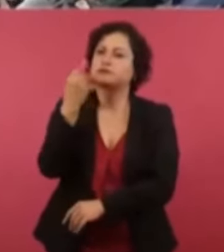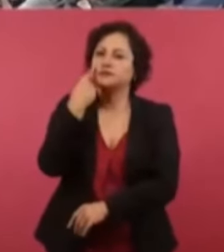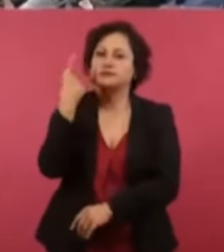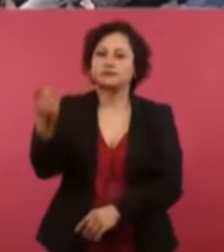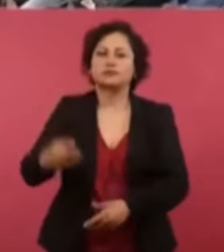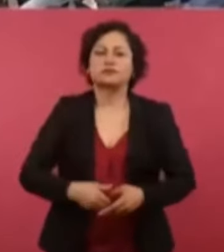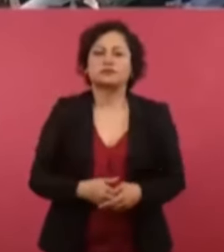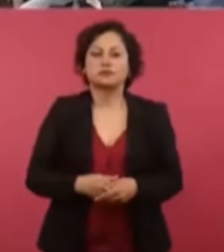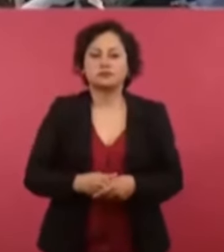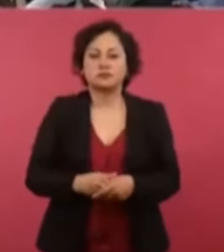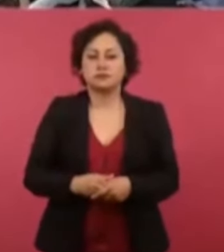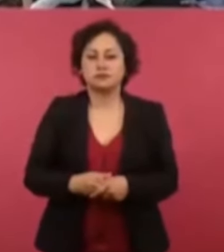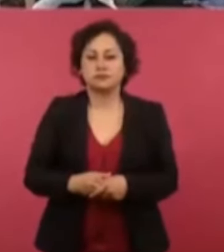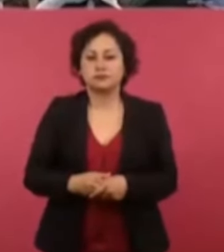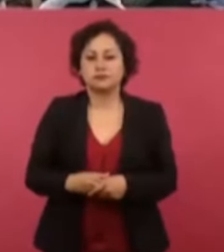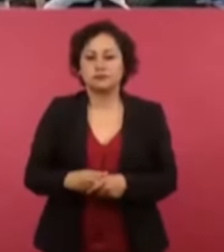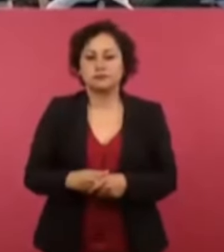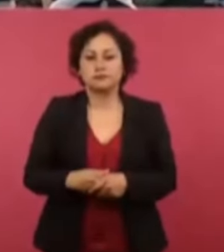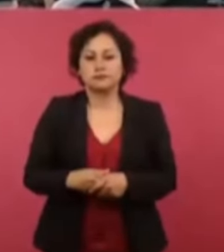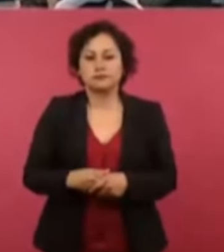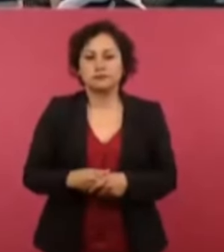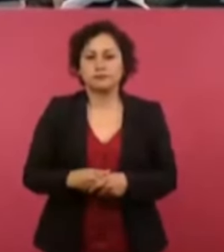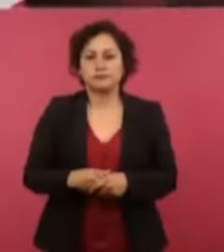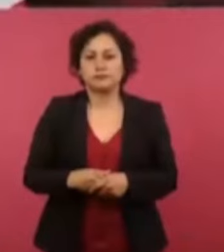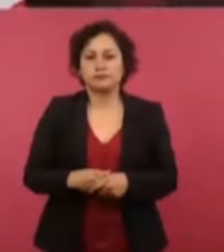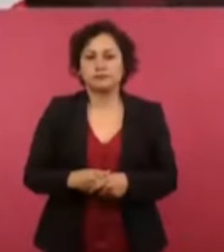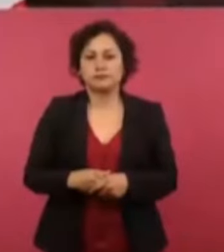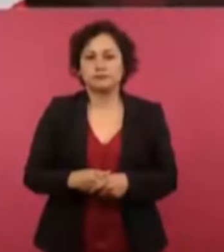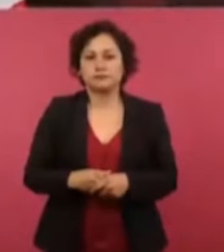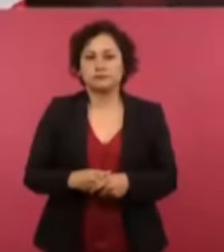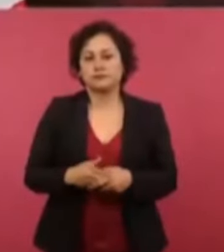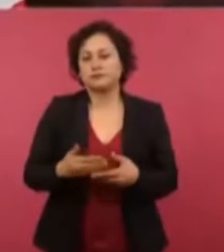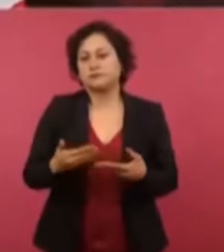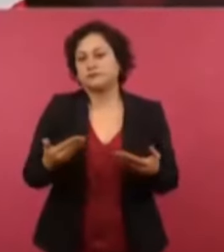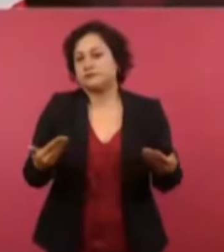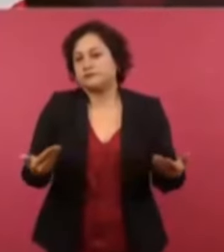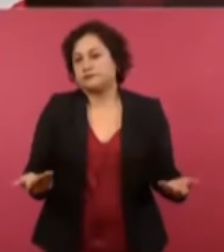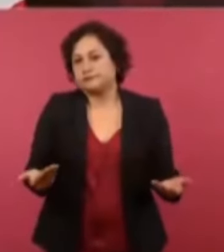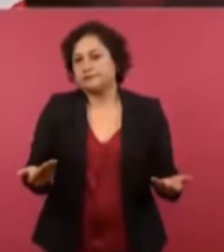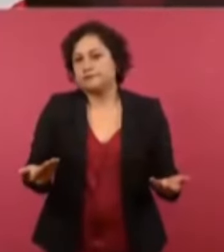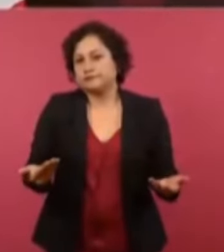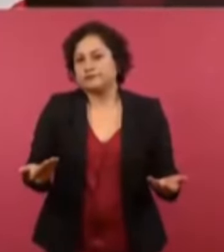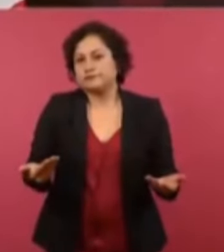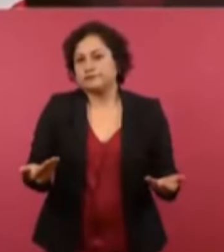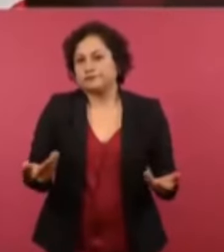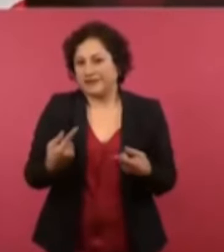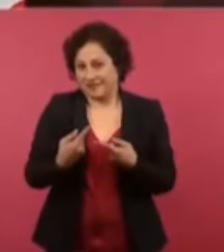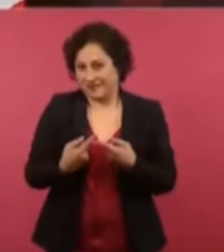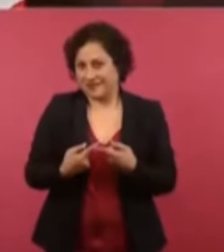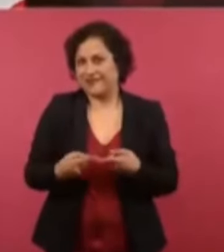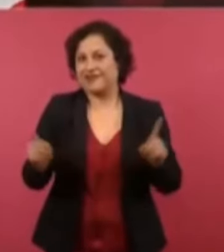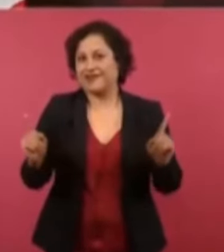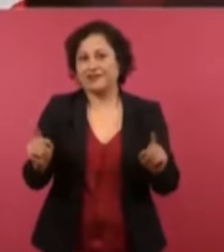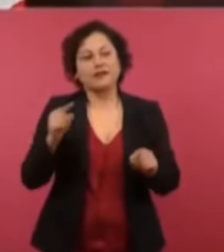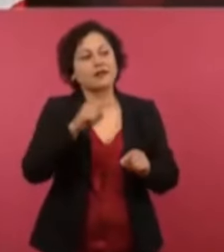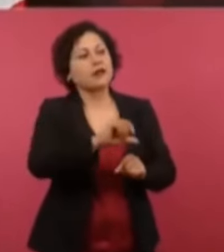qué diferencia de un camino construido con una empresa contratista